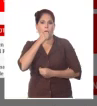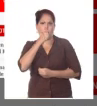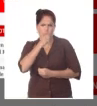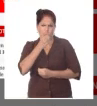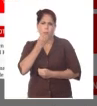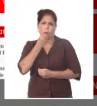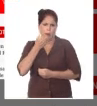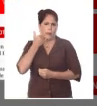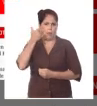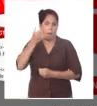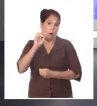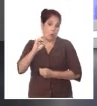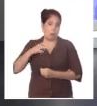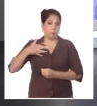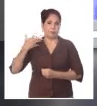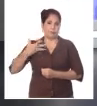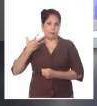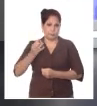reclamación.